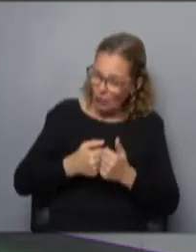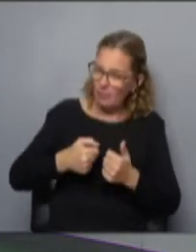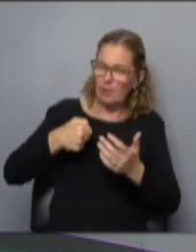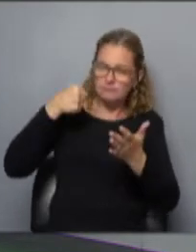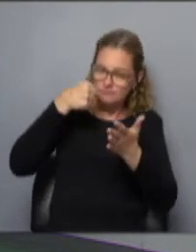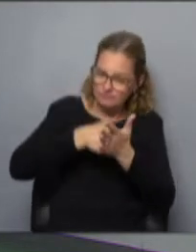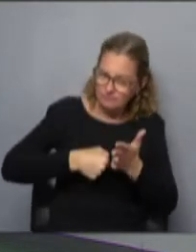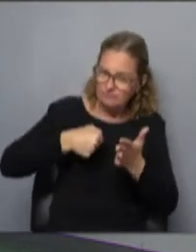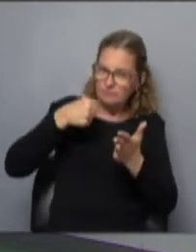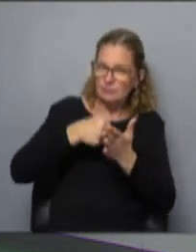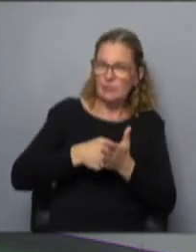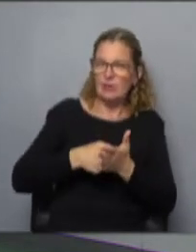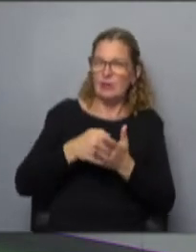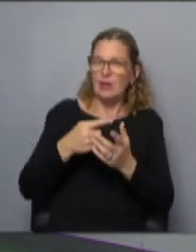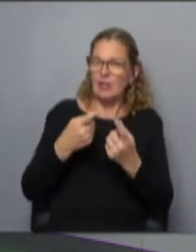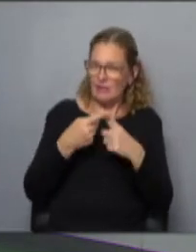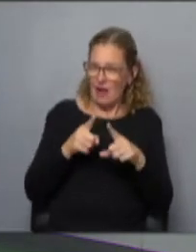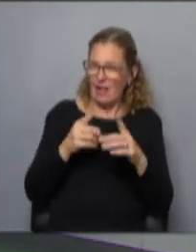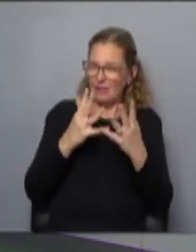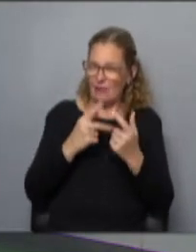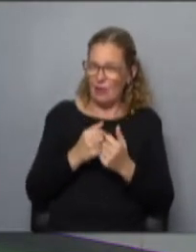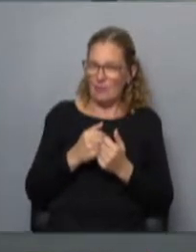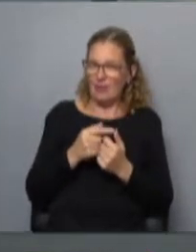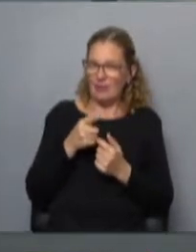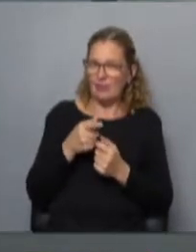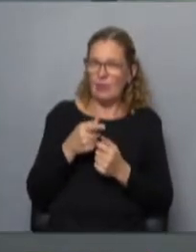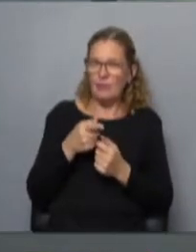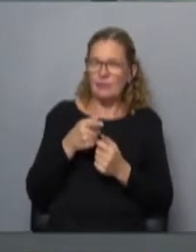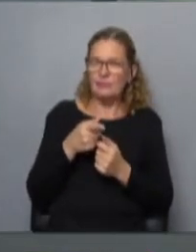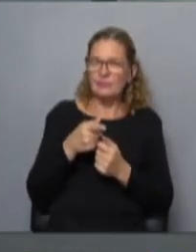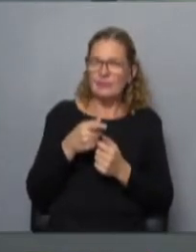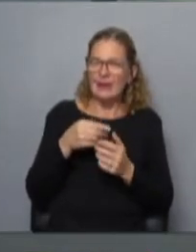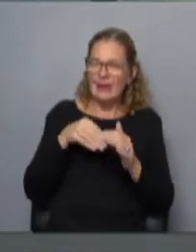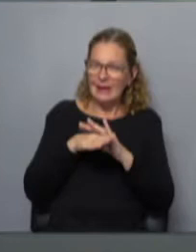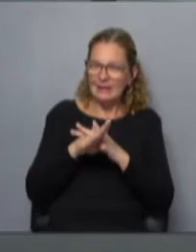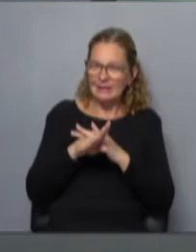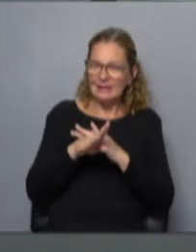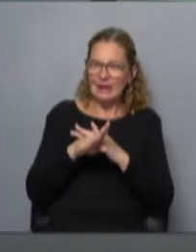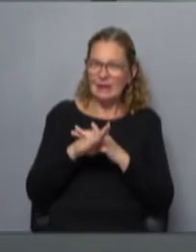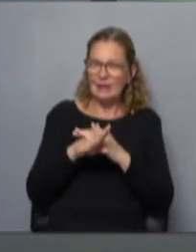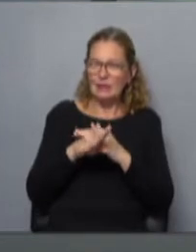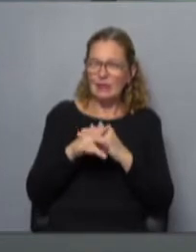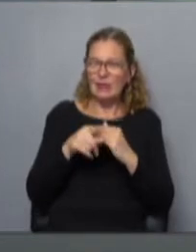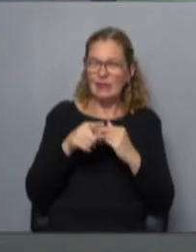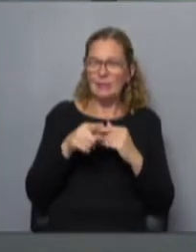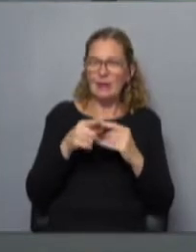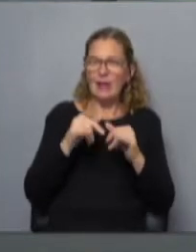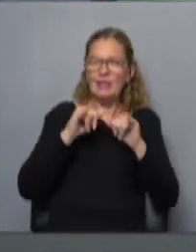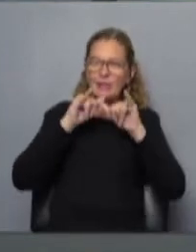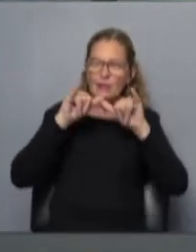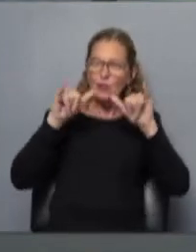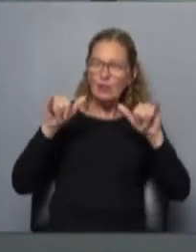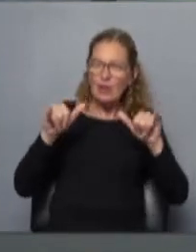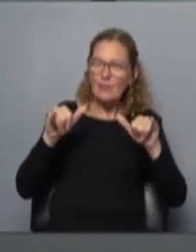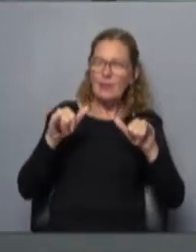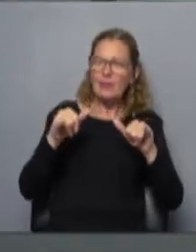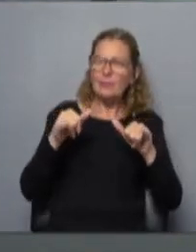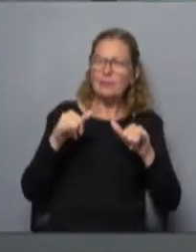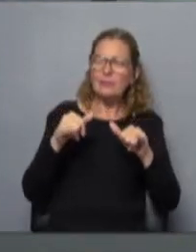caracterizado muy particular. En eso de los bots, ¿entran los bots que se usan para difundir mensajes